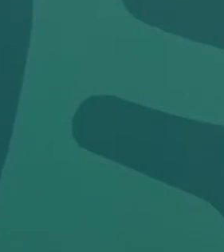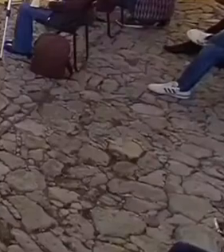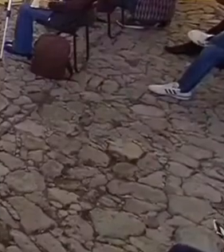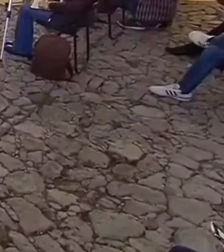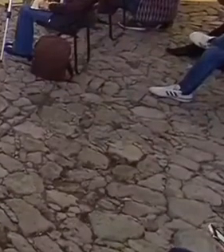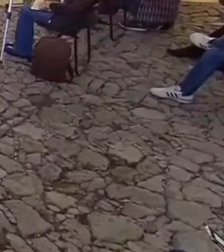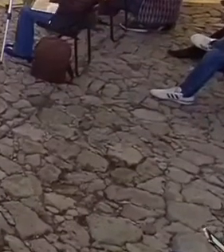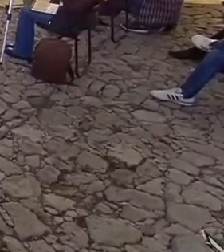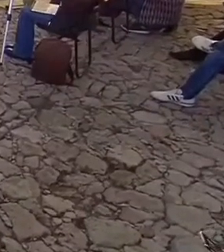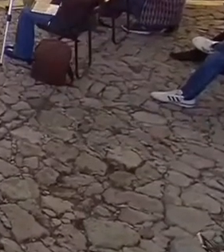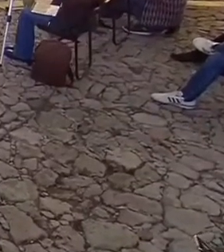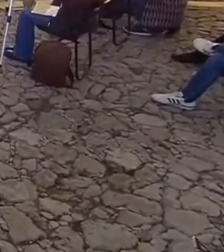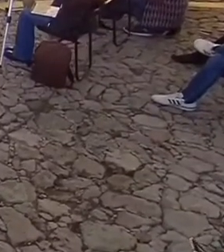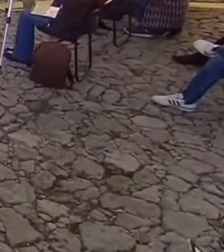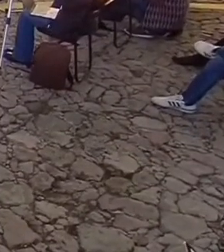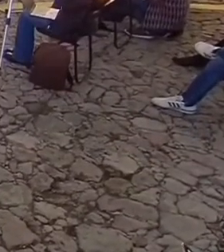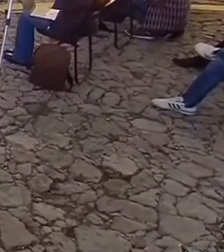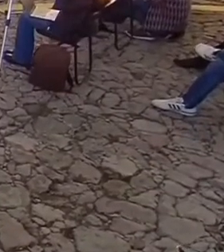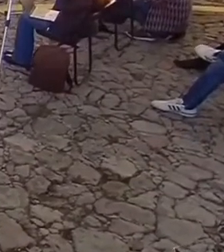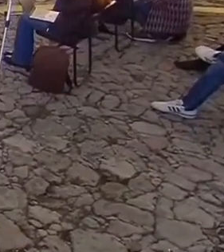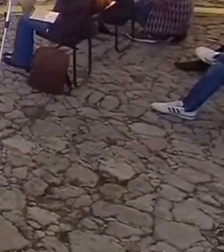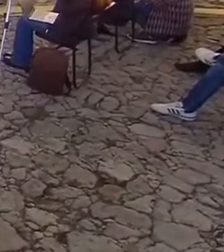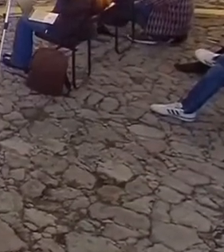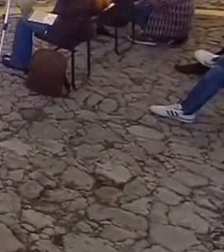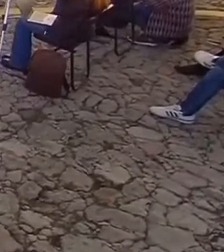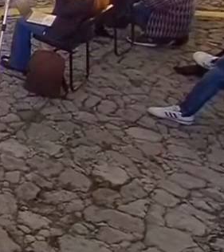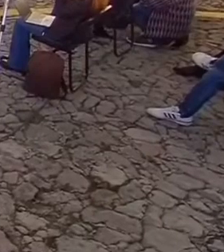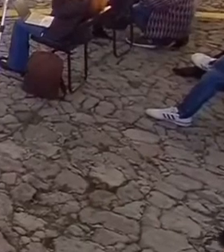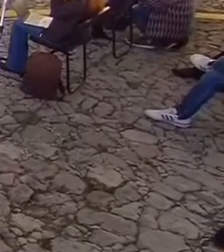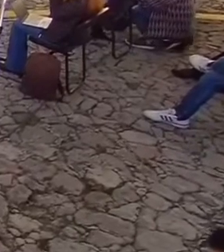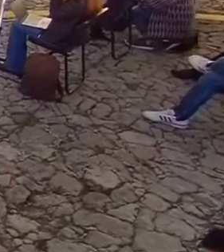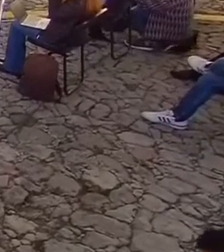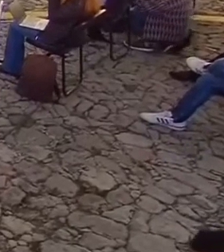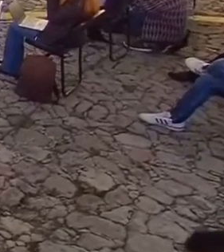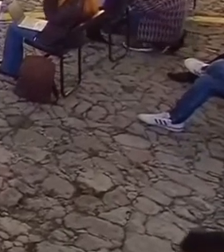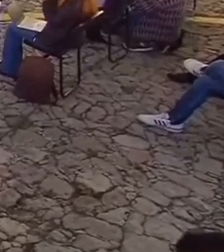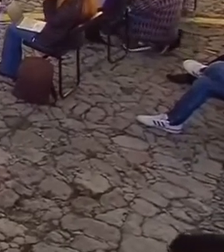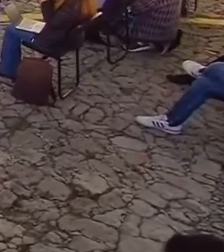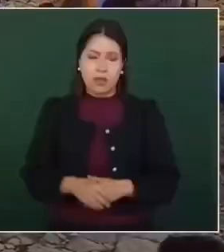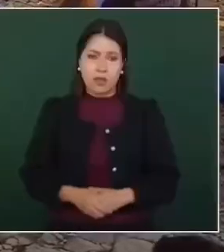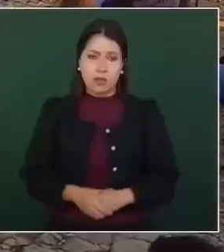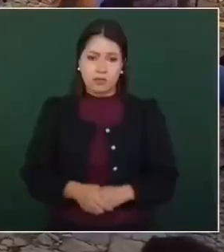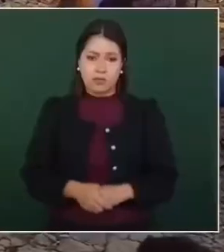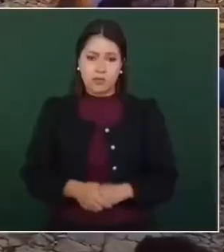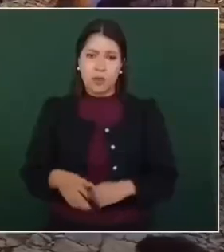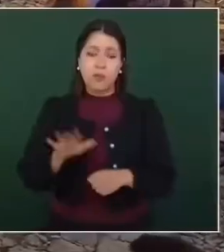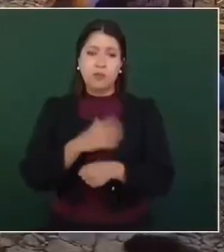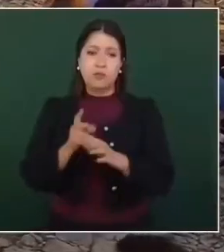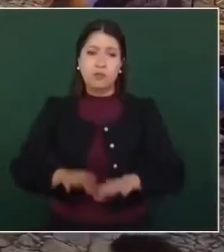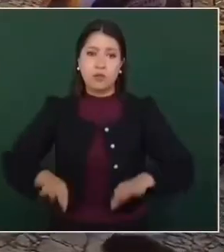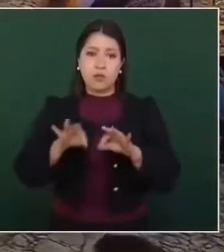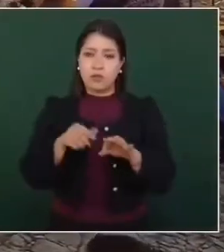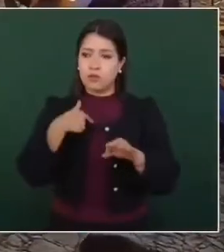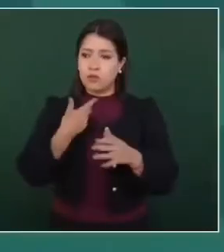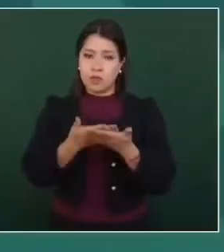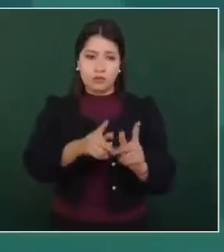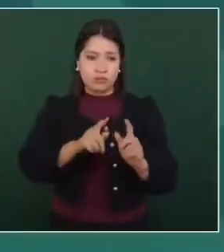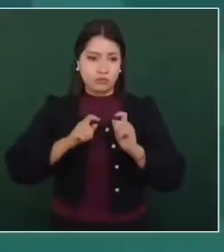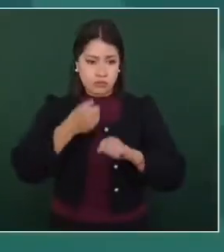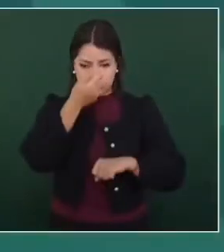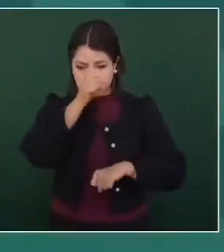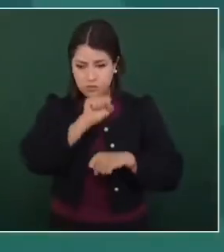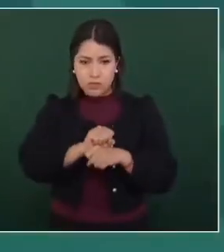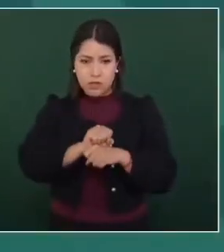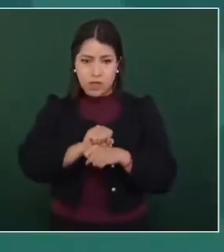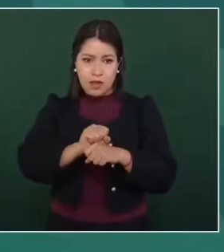justicia social y el bienestar del pueblo. Por ello, para mí es un honor ser secretaria de Bienestar del Gobierno de México y coordinar